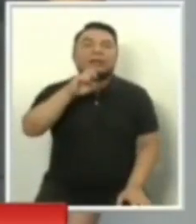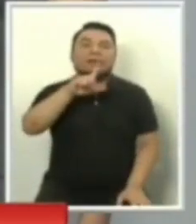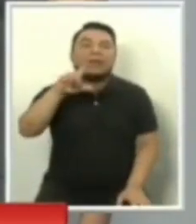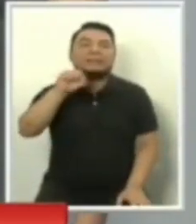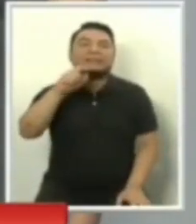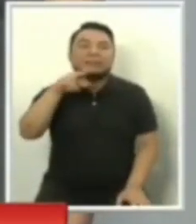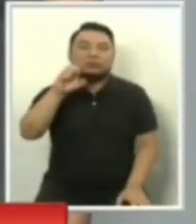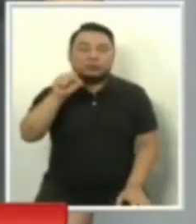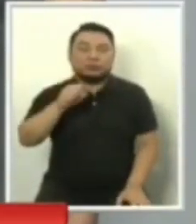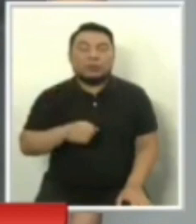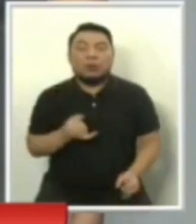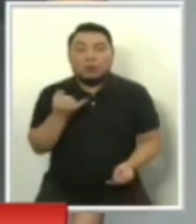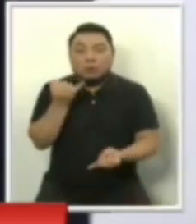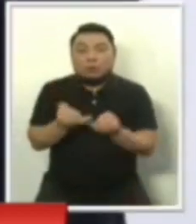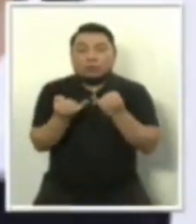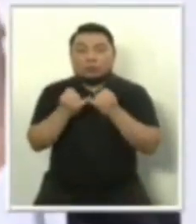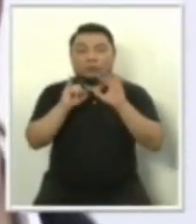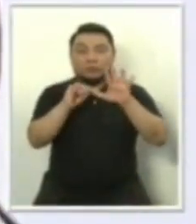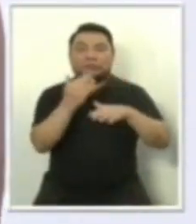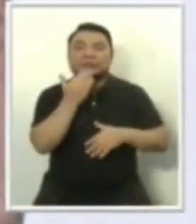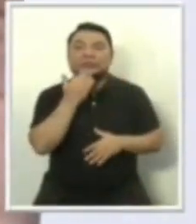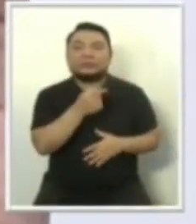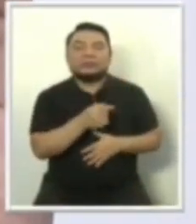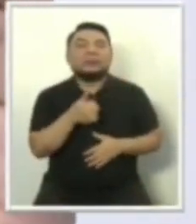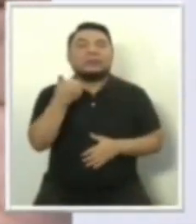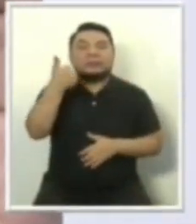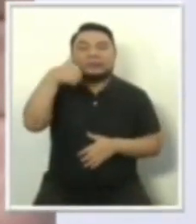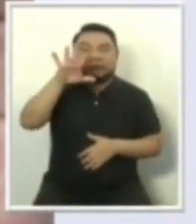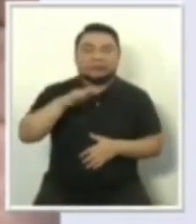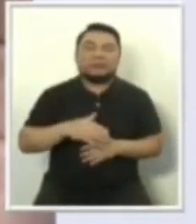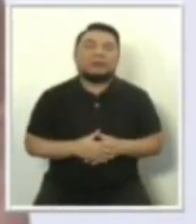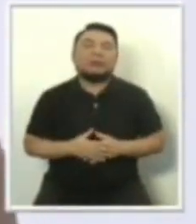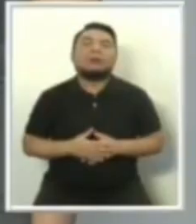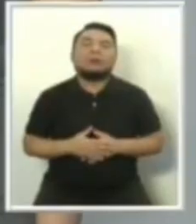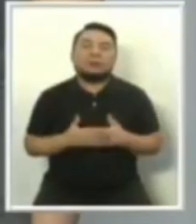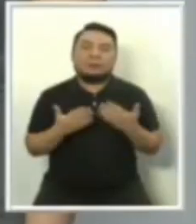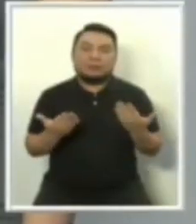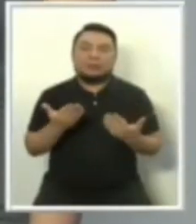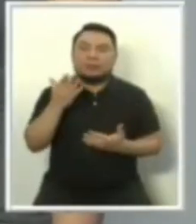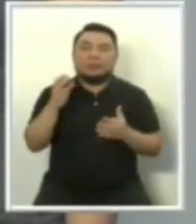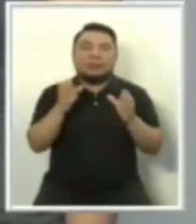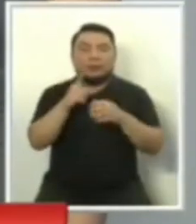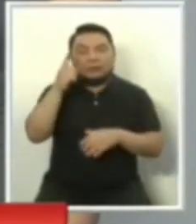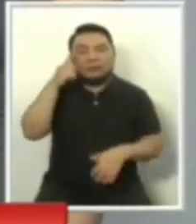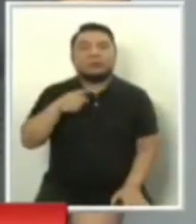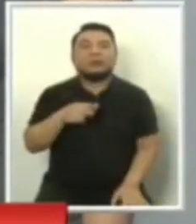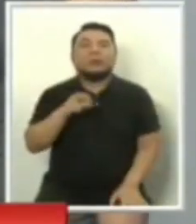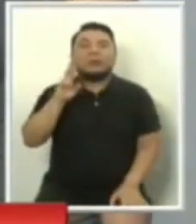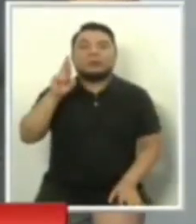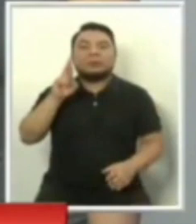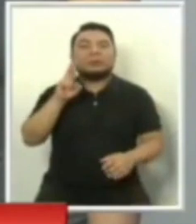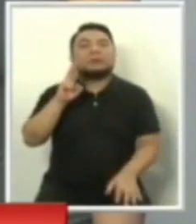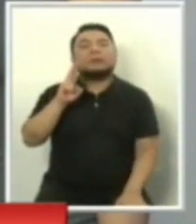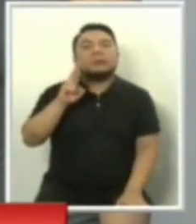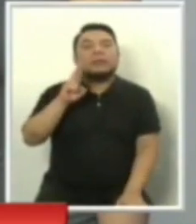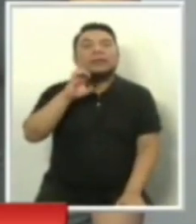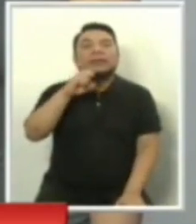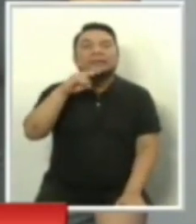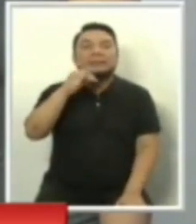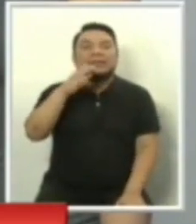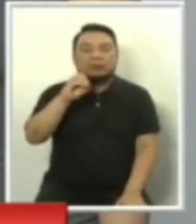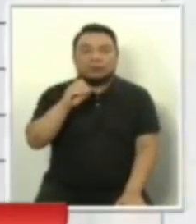Y el último de este grupo, número 15, Renacimiento Unido Nacional, Ciro Galvez.